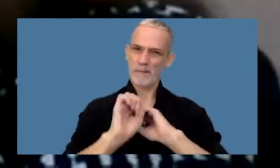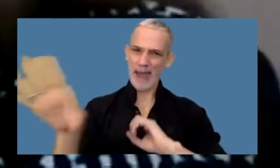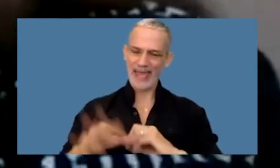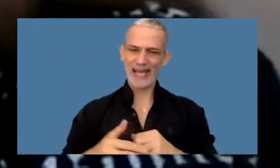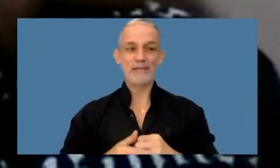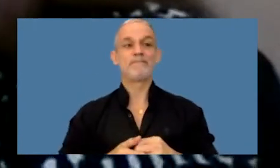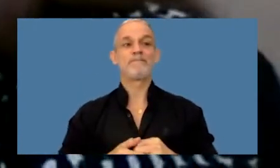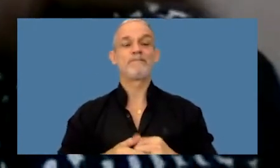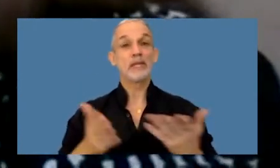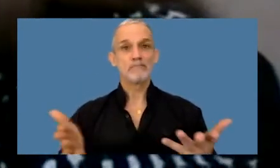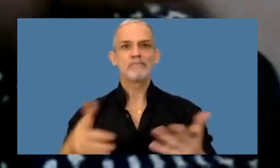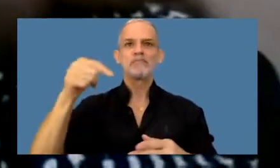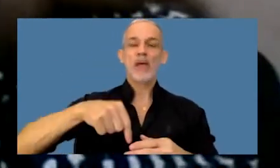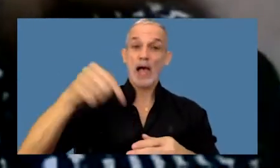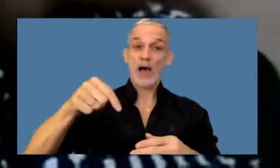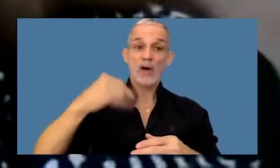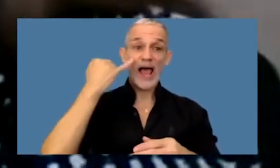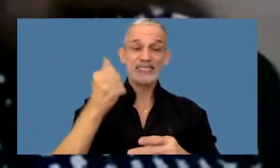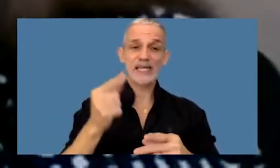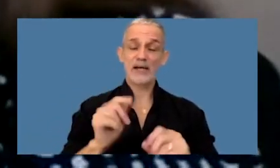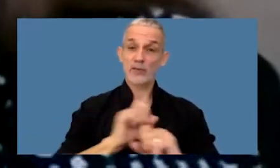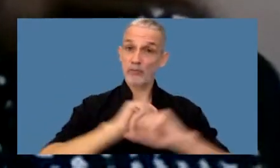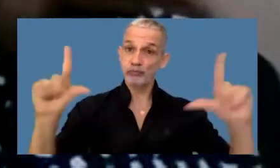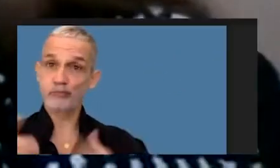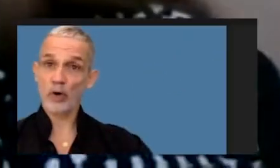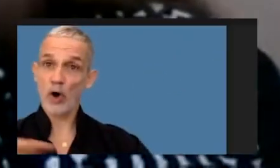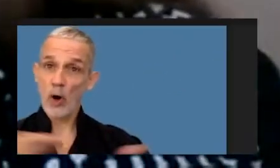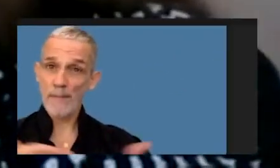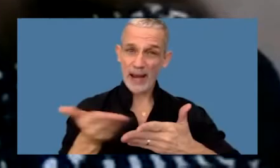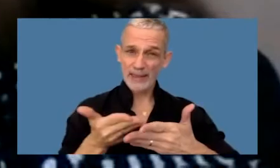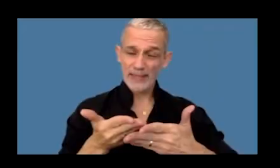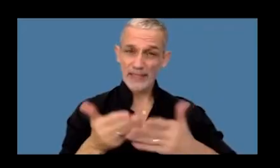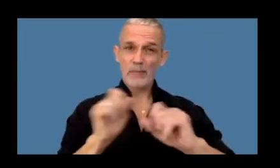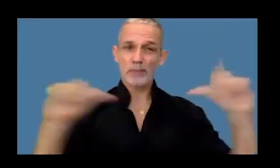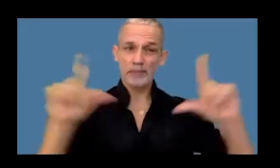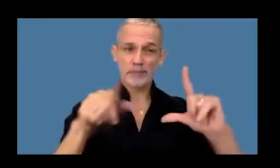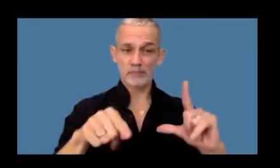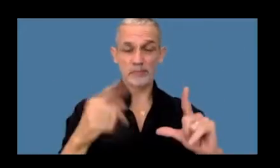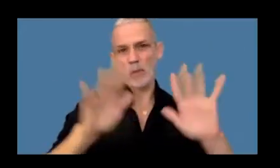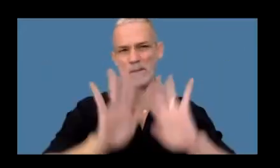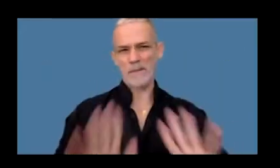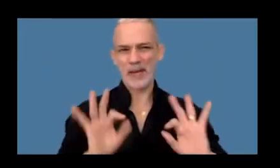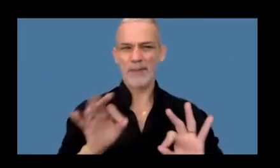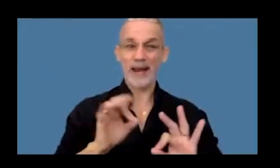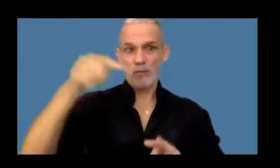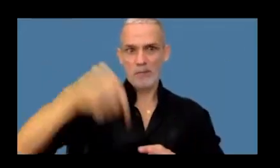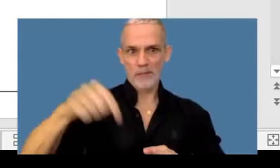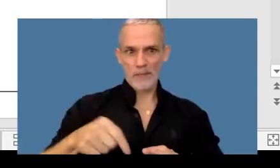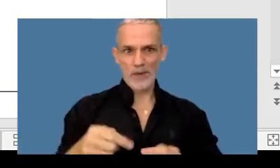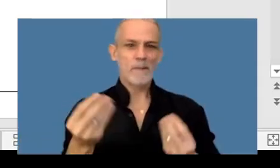Así que en esta oportunidad ya paso a compartir el material que preparé especialmente